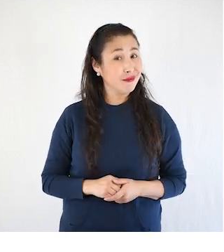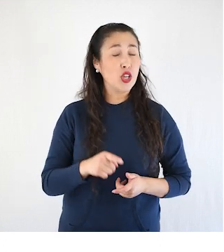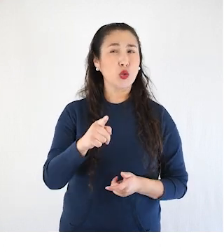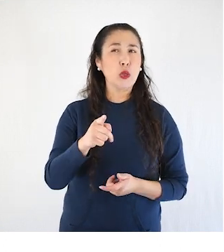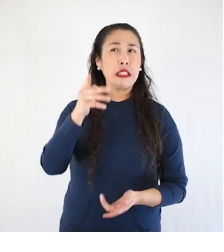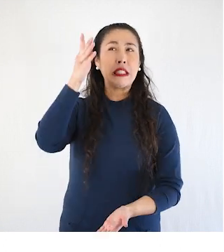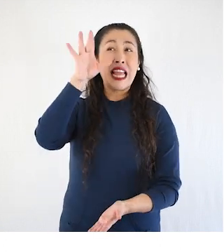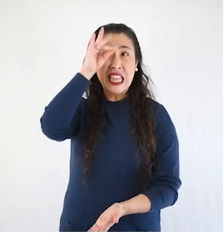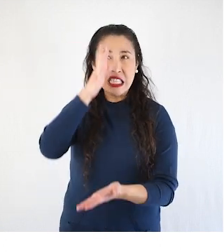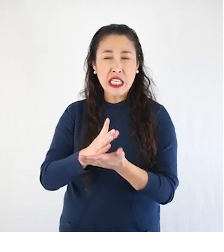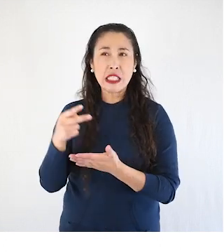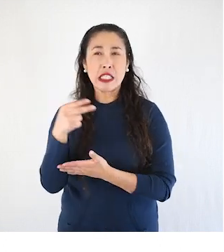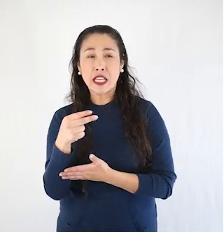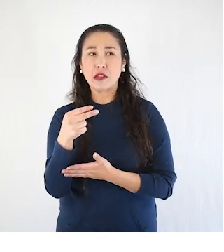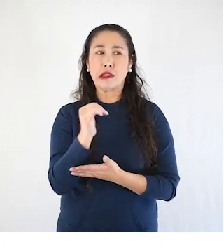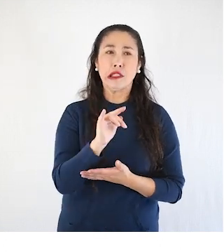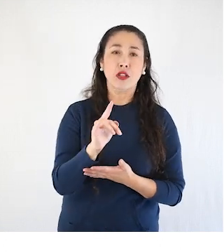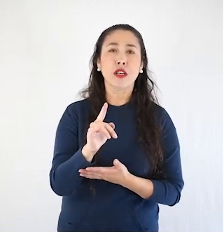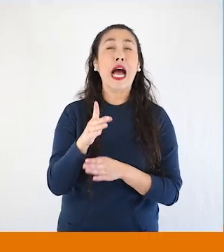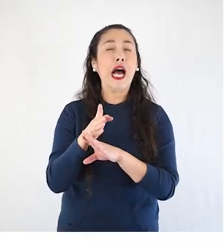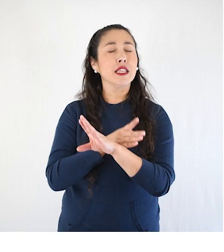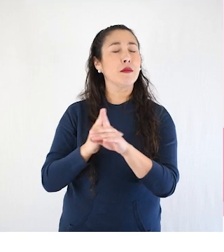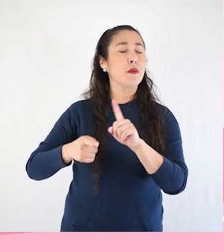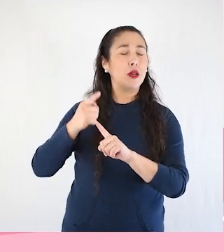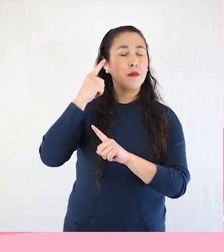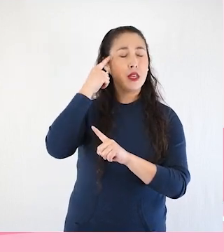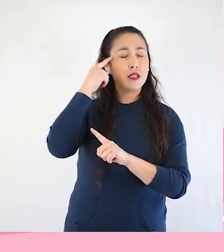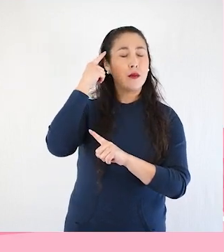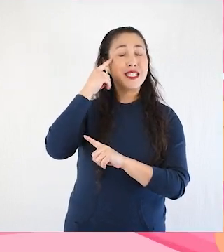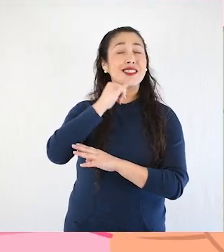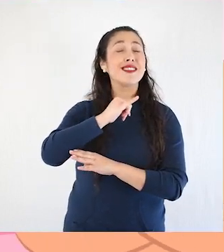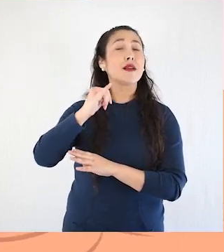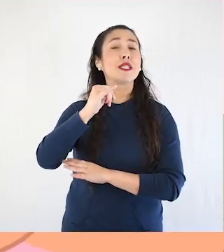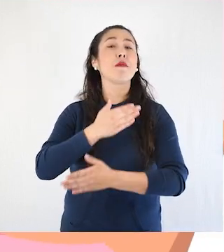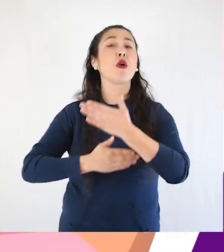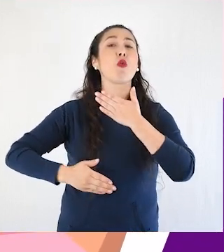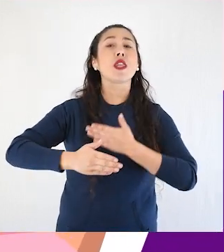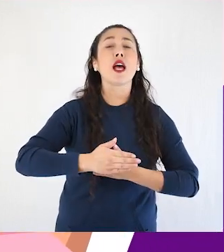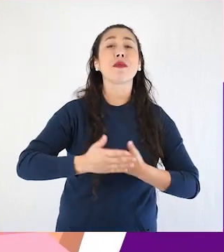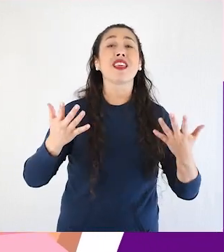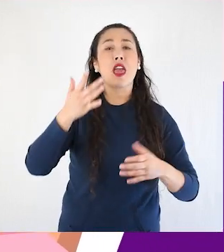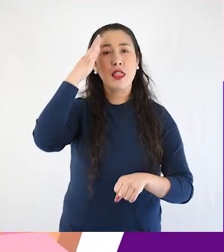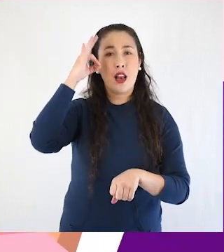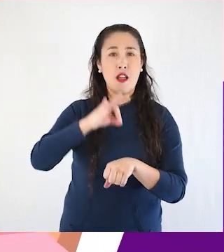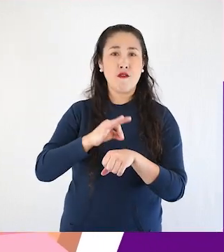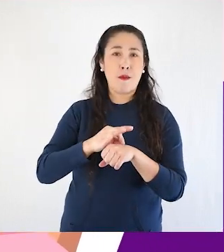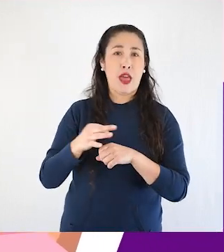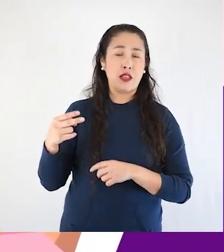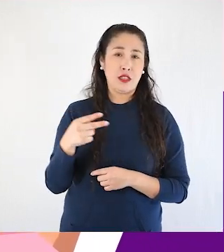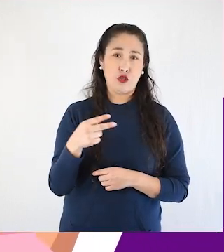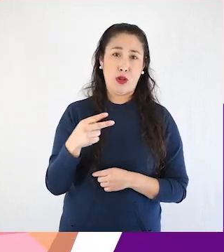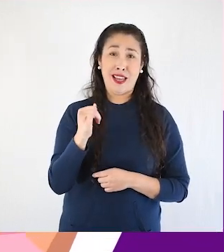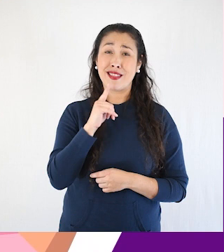Por ello, decidir tener relaciones sexuales debe ser una decisión bien pensada y siempre tienes que protegerte de las